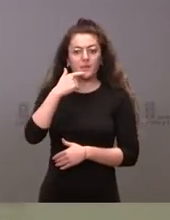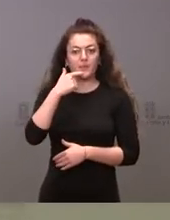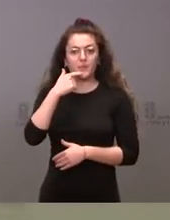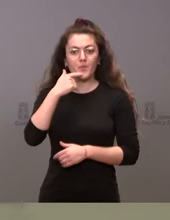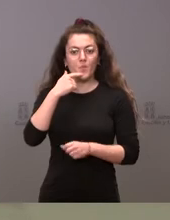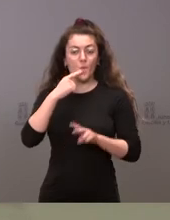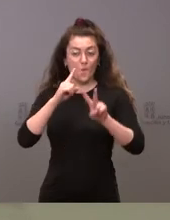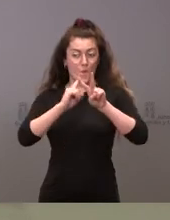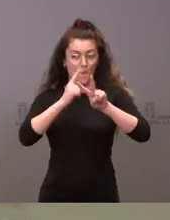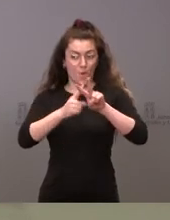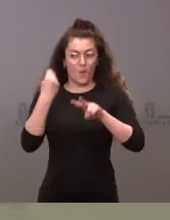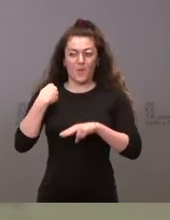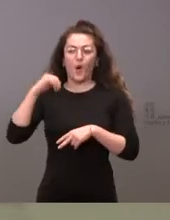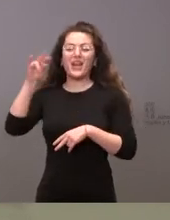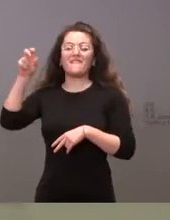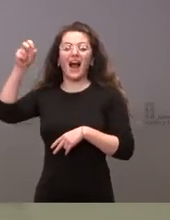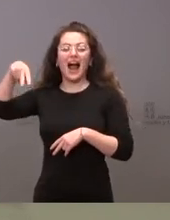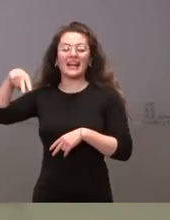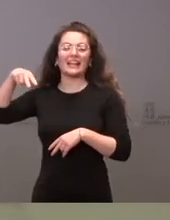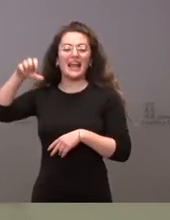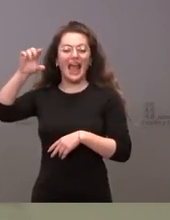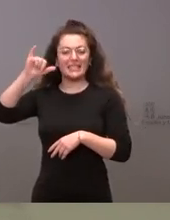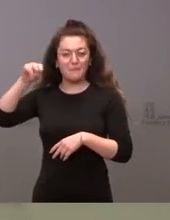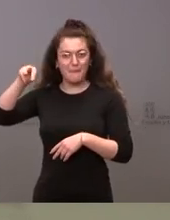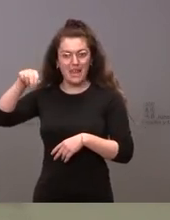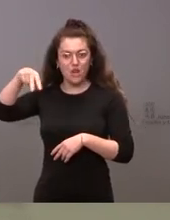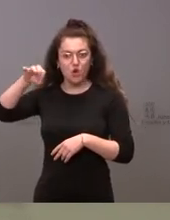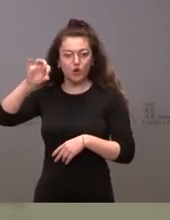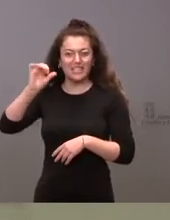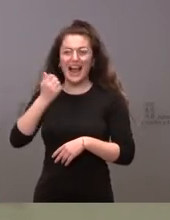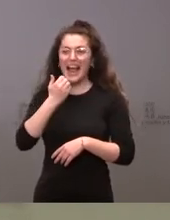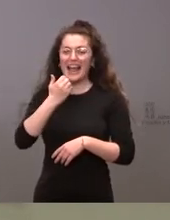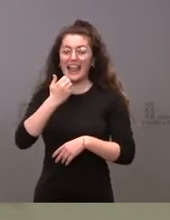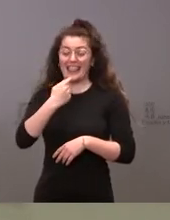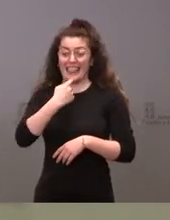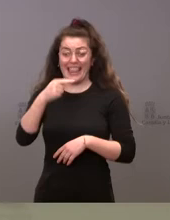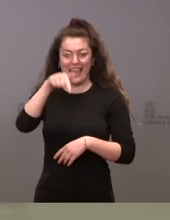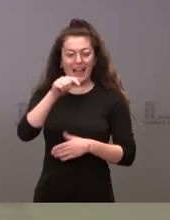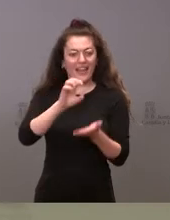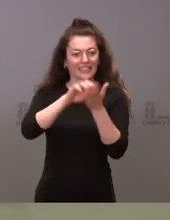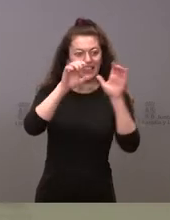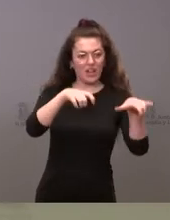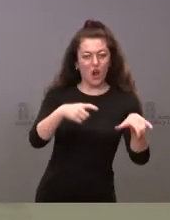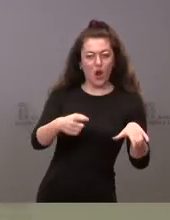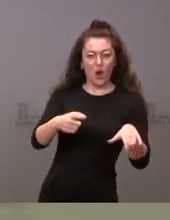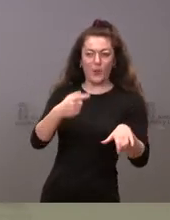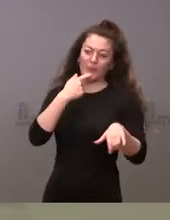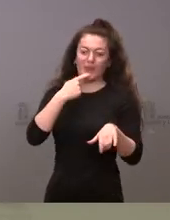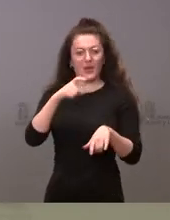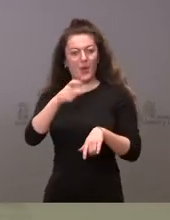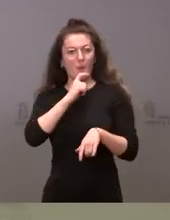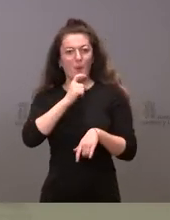Iván Espinosa de los Monteros ha comentado que en Castilla y León va a ser más difícil que haya chiringuitos que accedan a